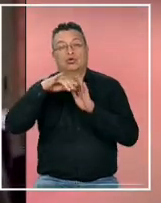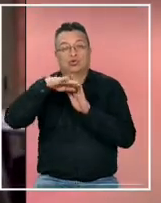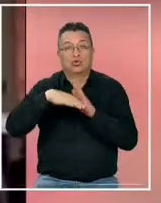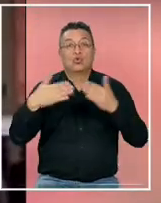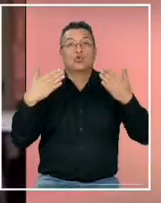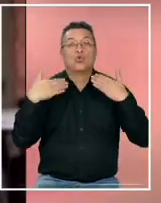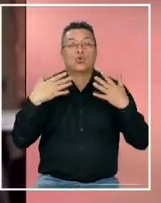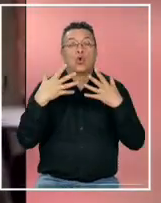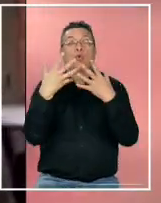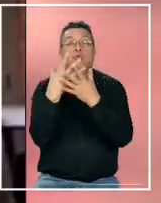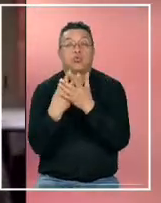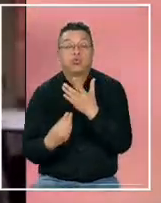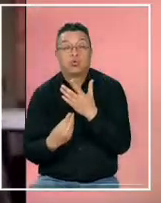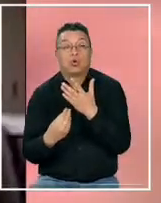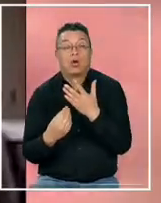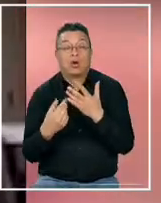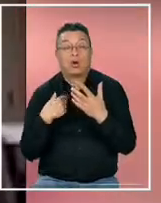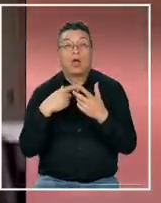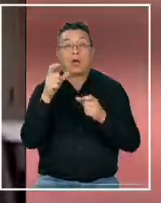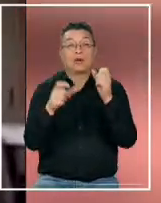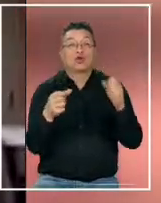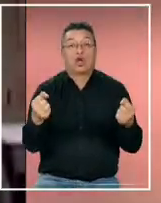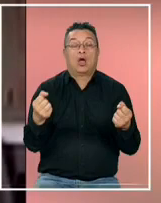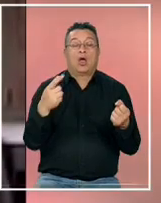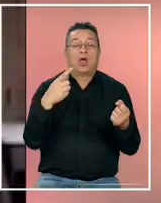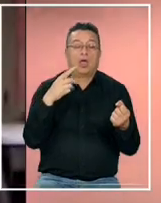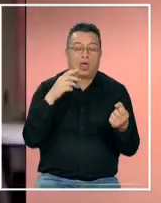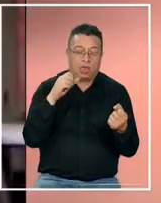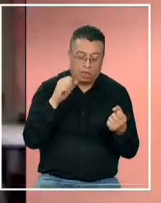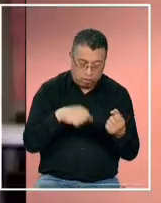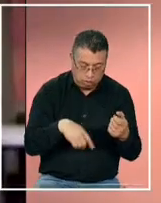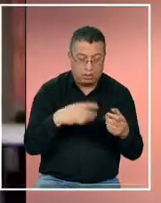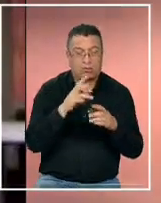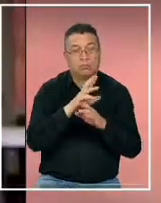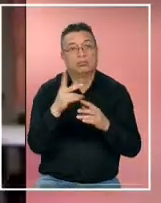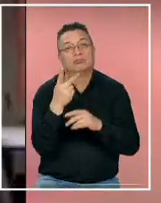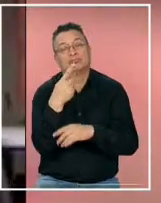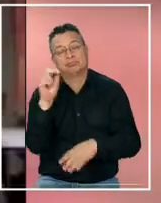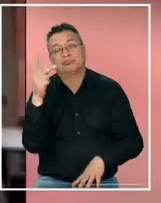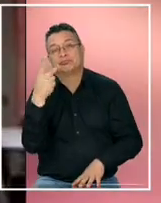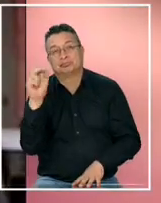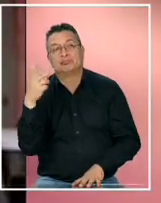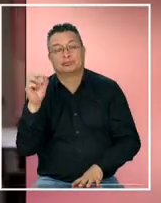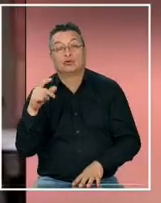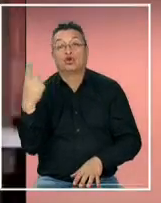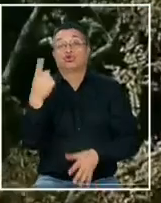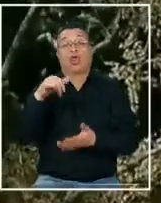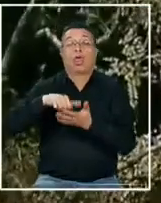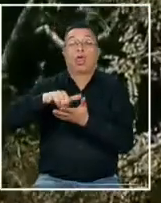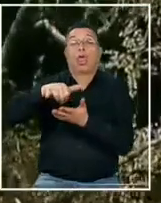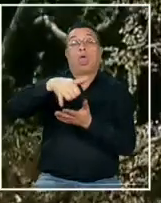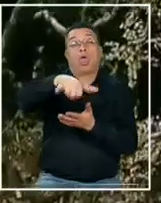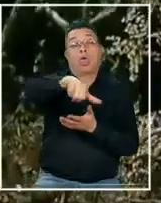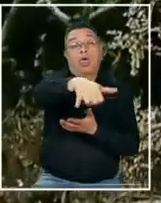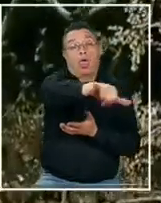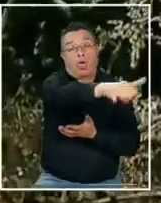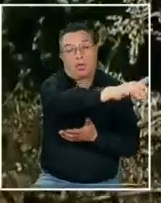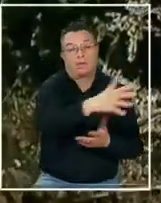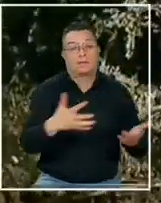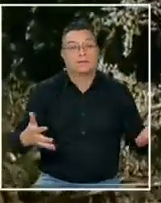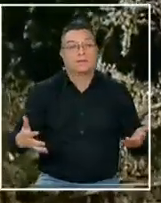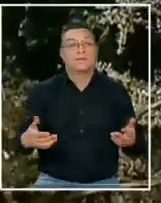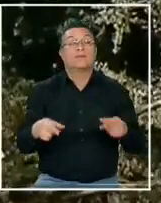oxígeno y los tripulantes y los pasajeros se desmayan lentamente y la pérdida de conciencia se terminan desmayando y el avión queda volando solo medios locales